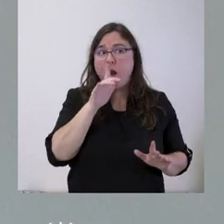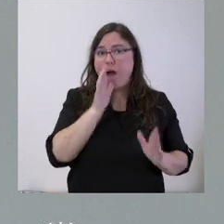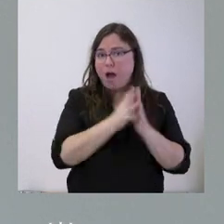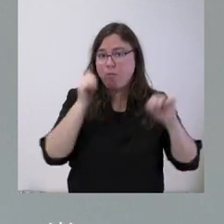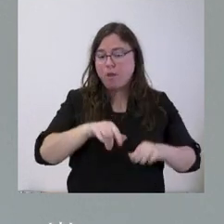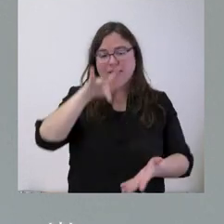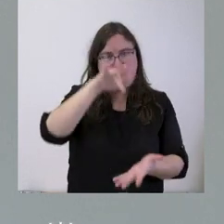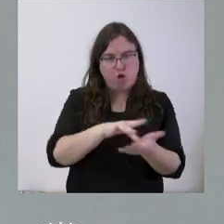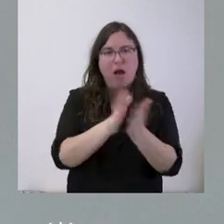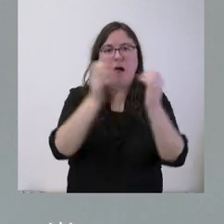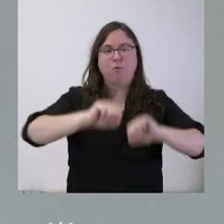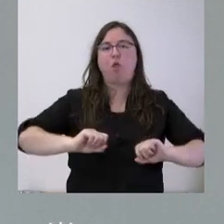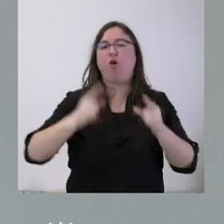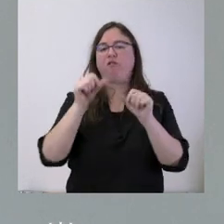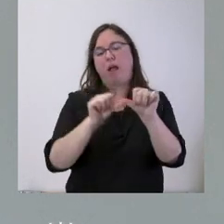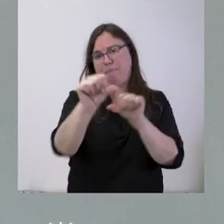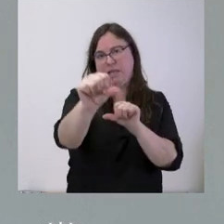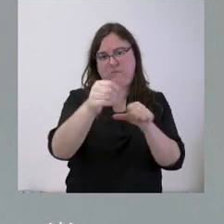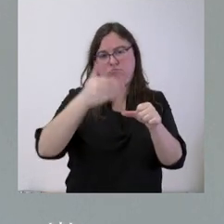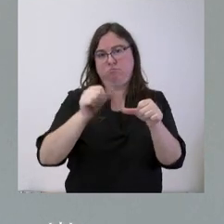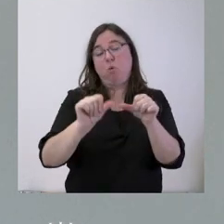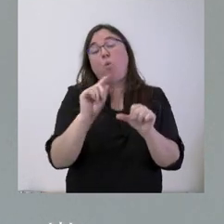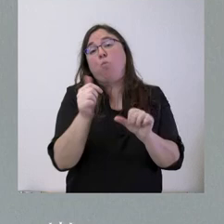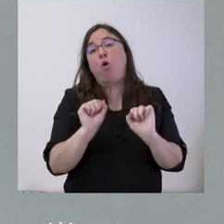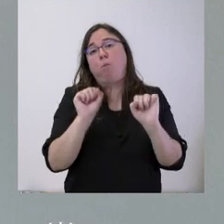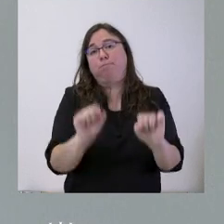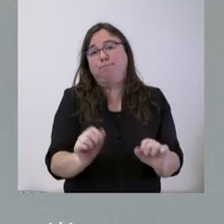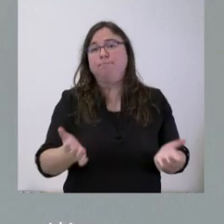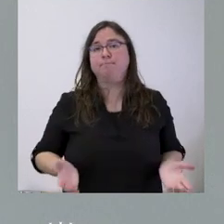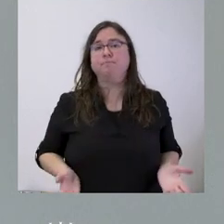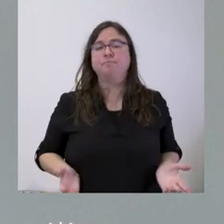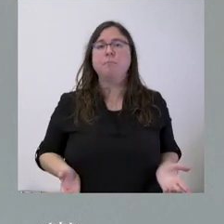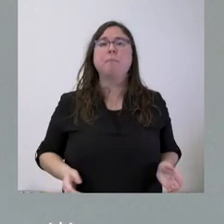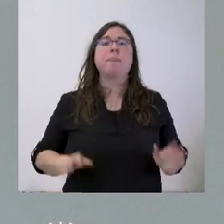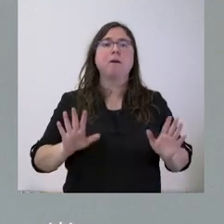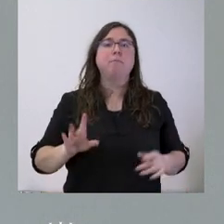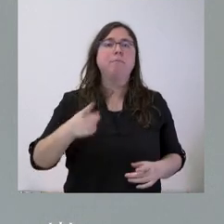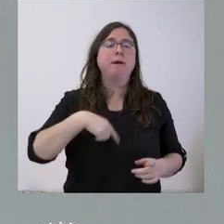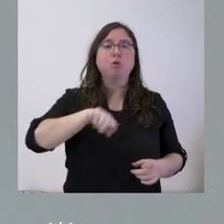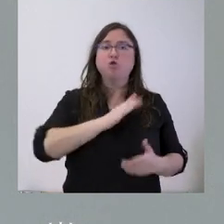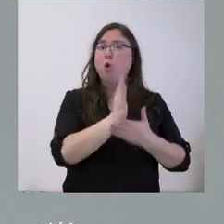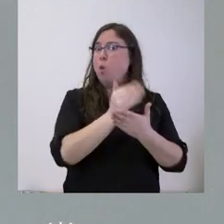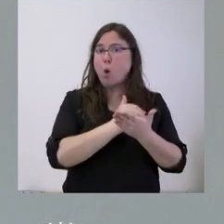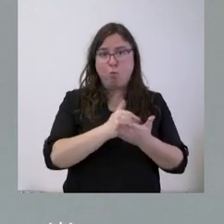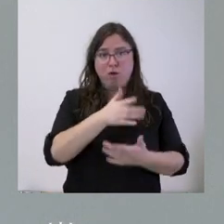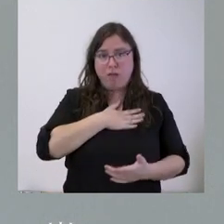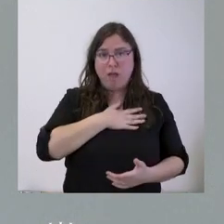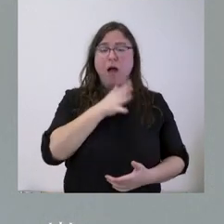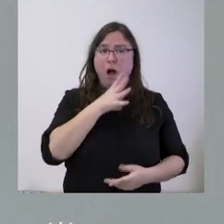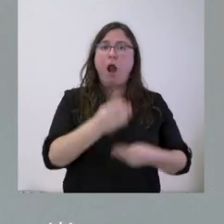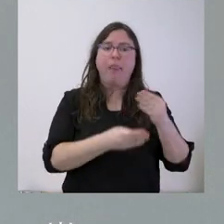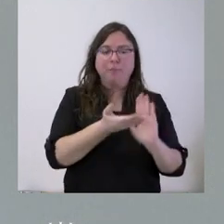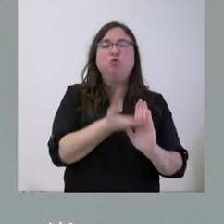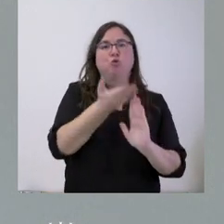aprobación del acuerdo, que es un poco más atrasado. Pero estamos, como les digo, entre las comunidades y otros más que estamos haciendo esta